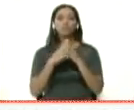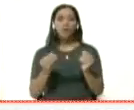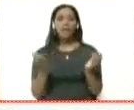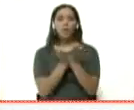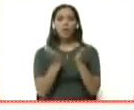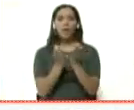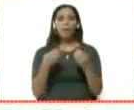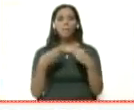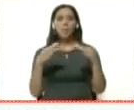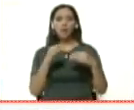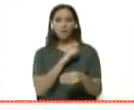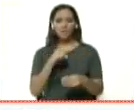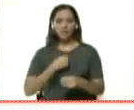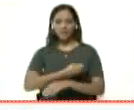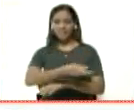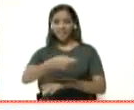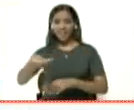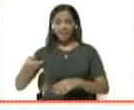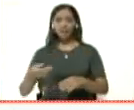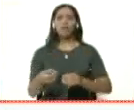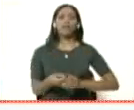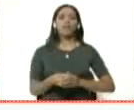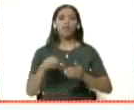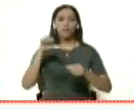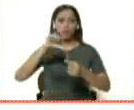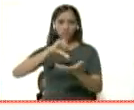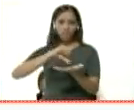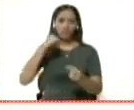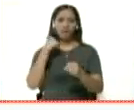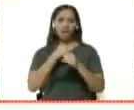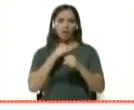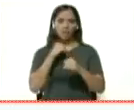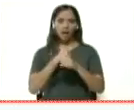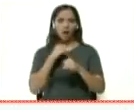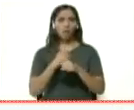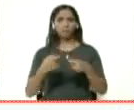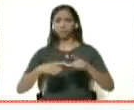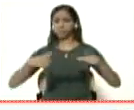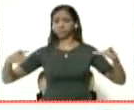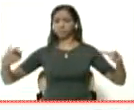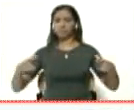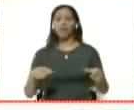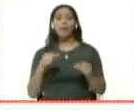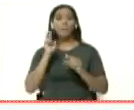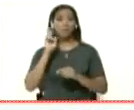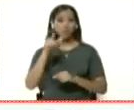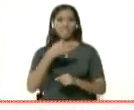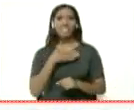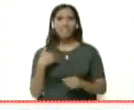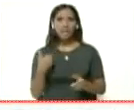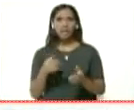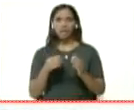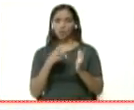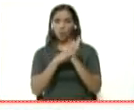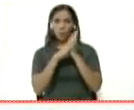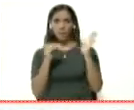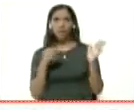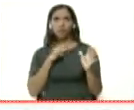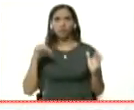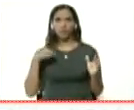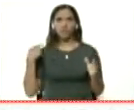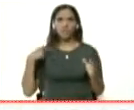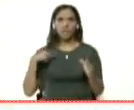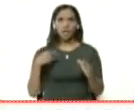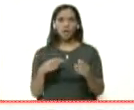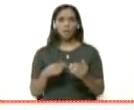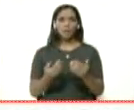privadas se está distribuyendo, en los centros laborales. Bueno, hay una distribución masiva, pero si usted quiere reproducirlo perfectamente, nosotros tenemos el arte